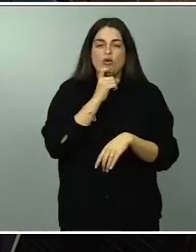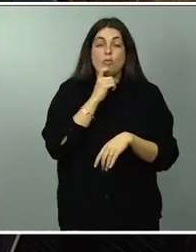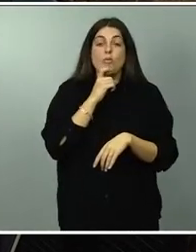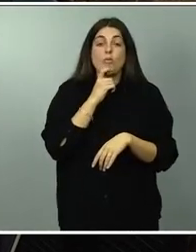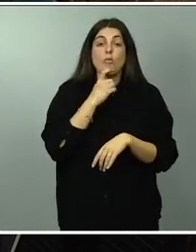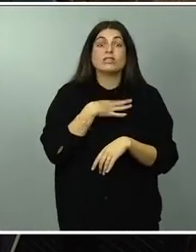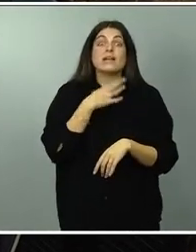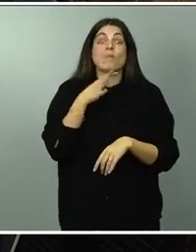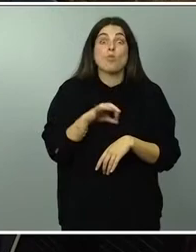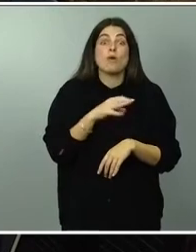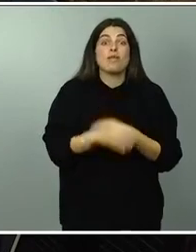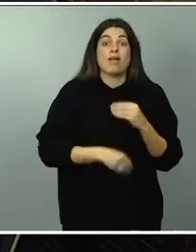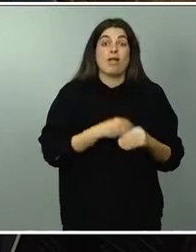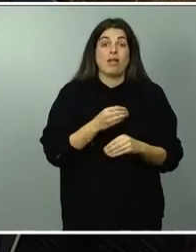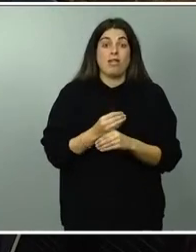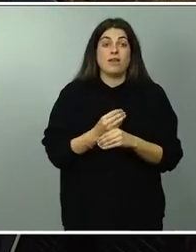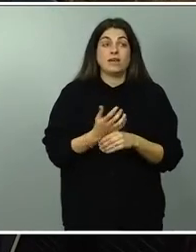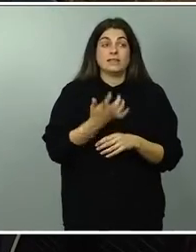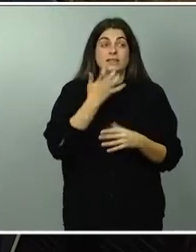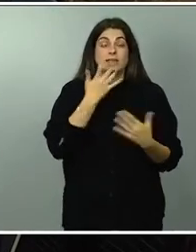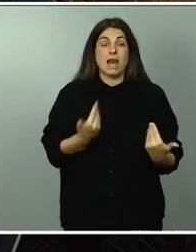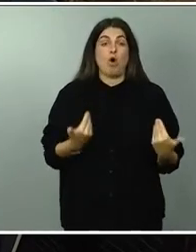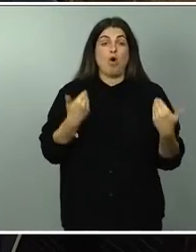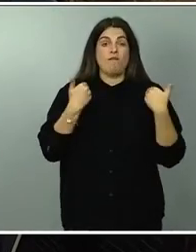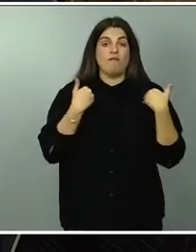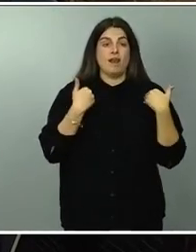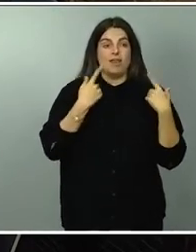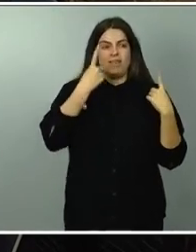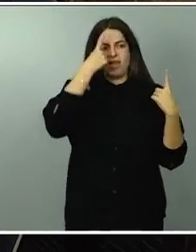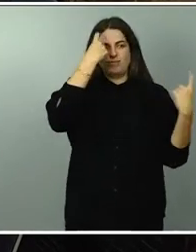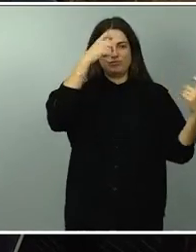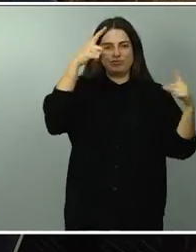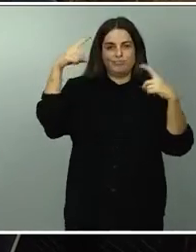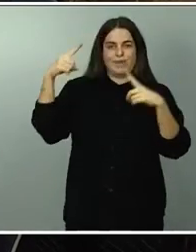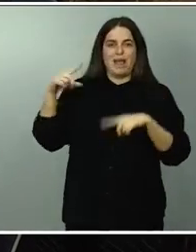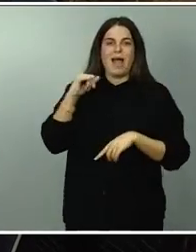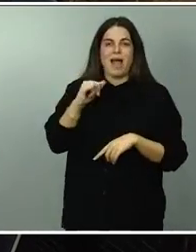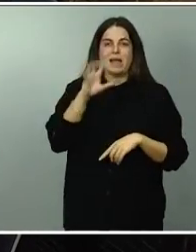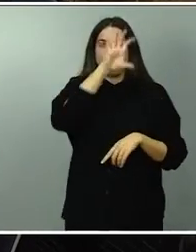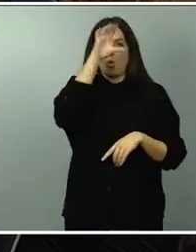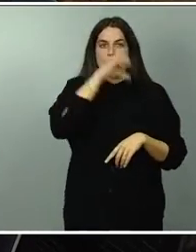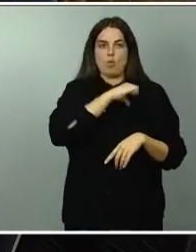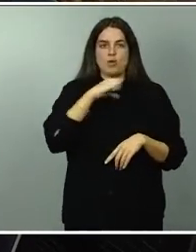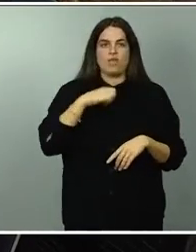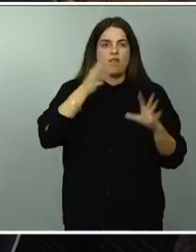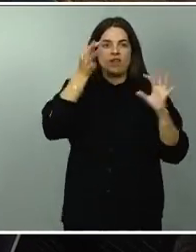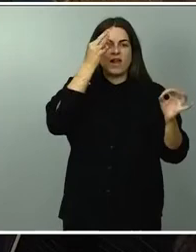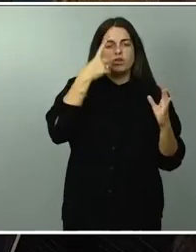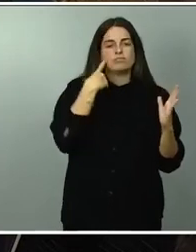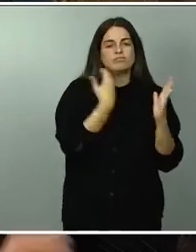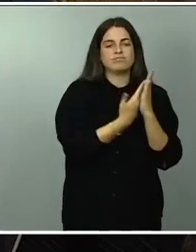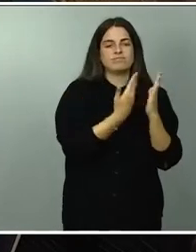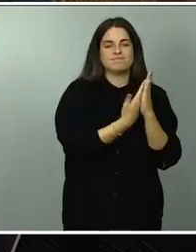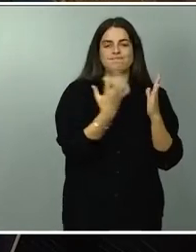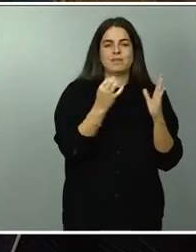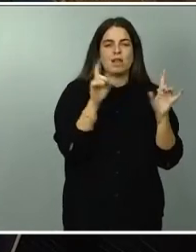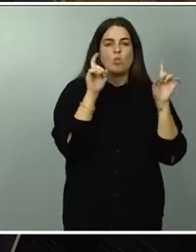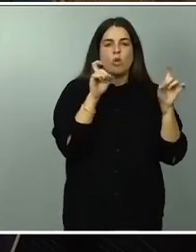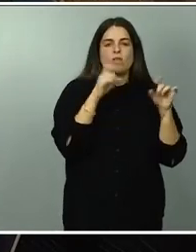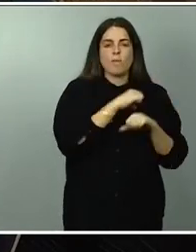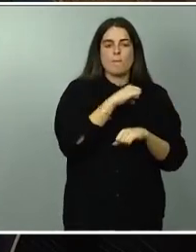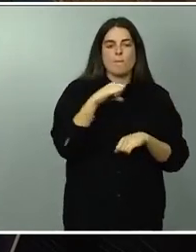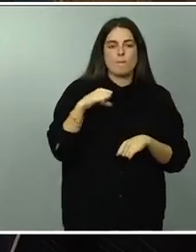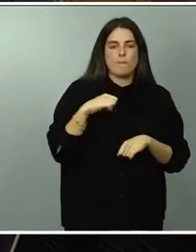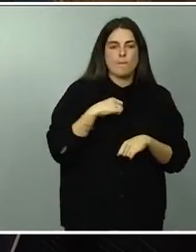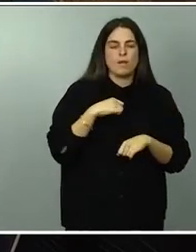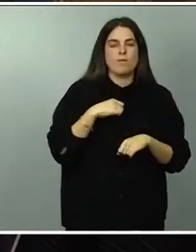la competencia está transferida y estamos viendo que en muchas comunidades los datos indican que la educación privada o concertada va aumentando